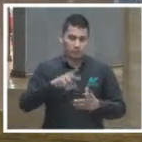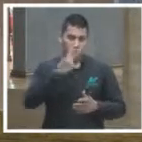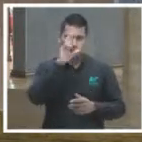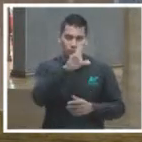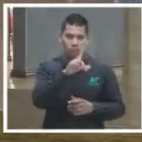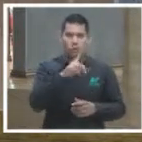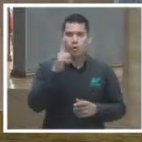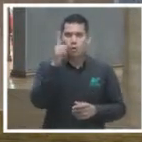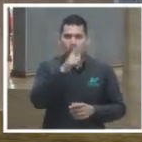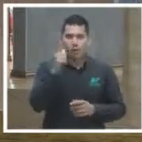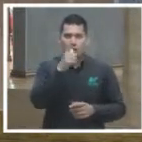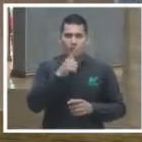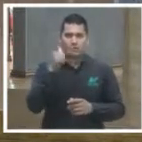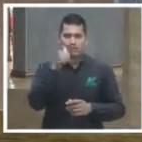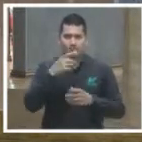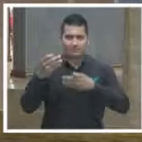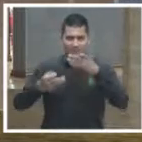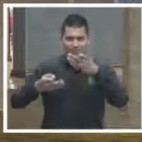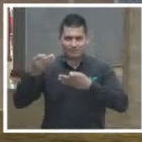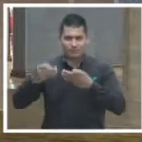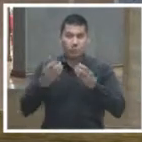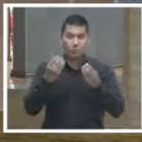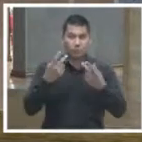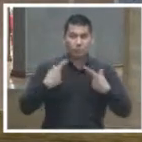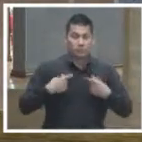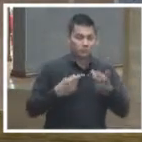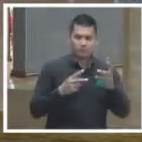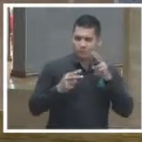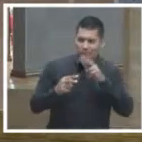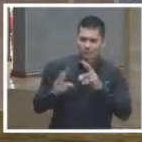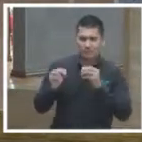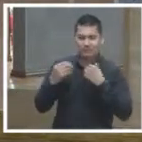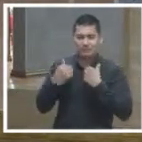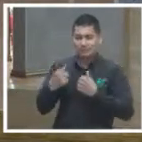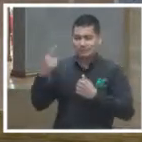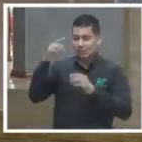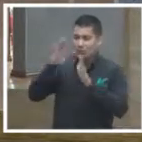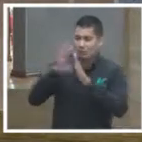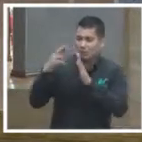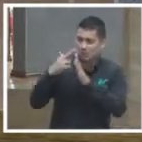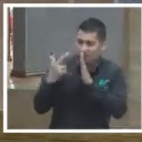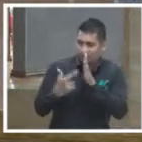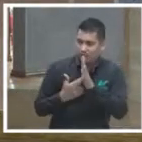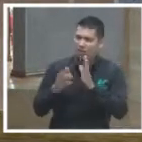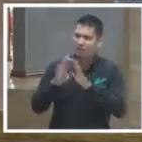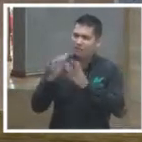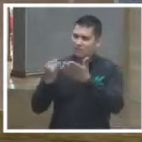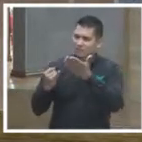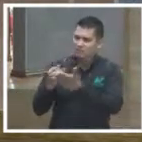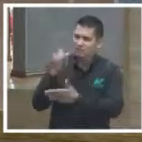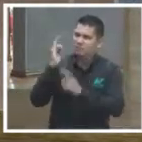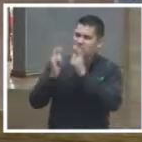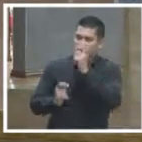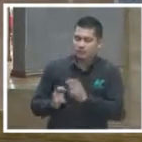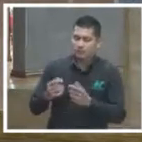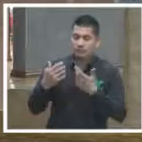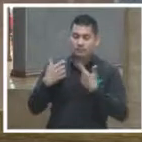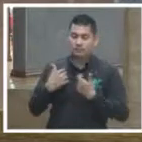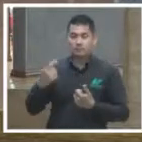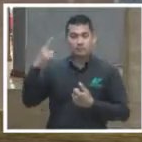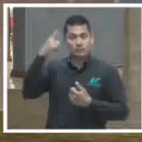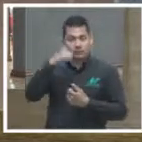representa un obstáculo una barrera para comprender las reglas para comprender las decisiones y el quehacer de las